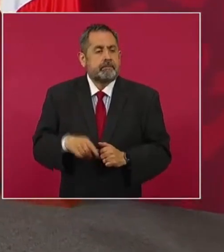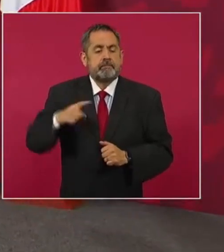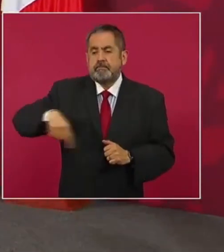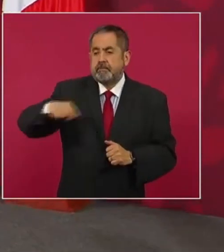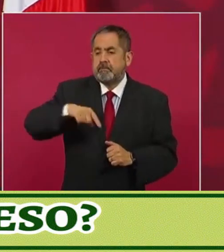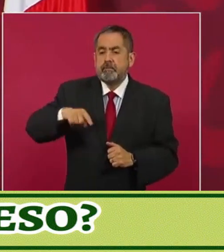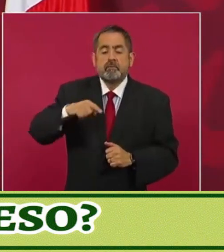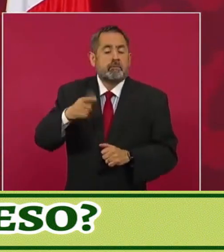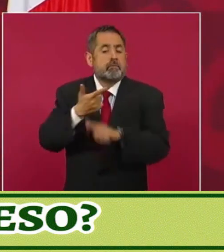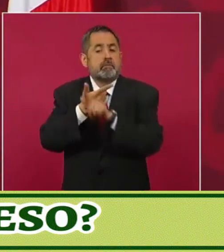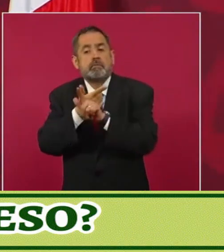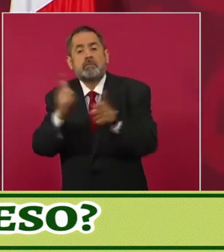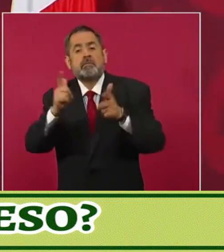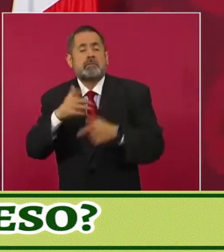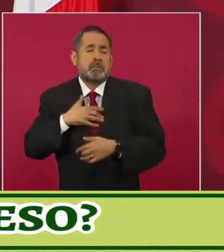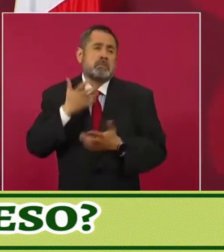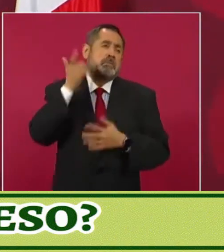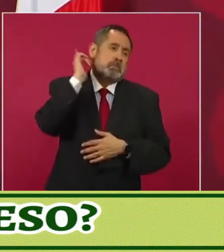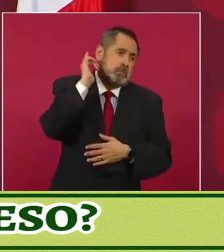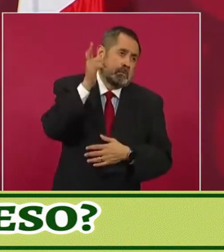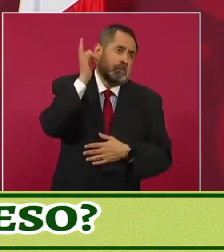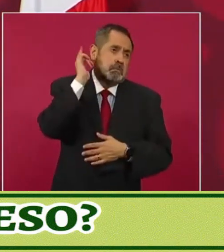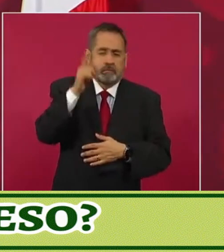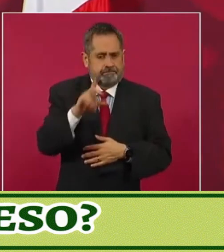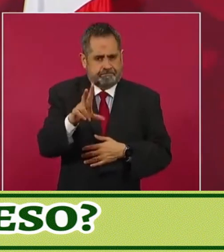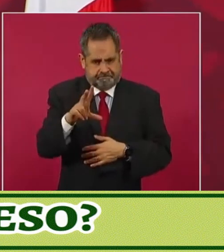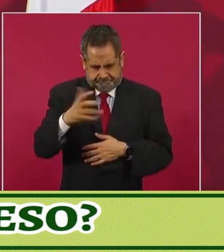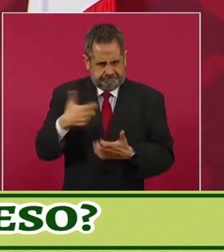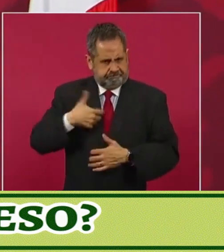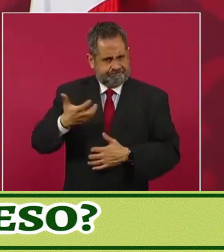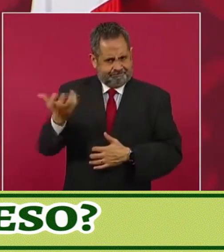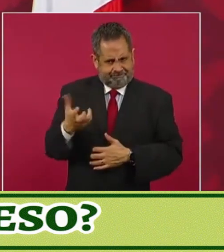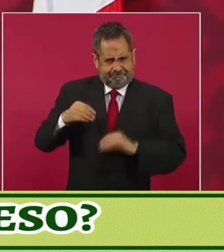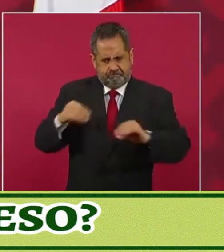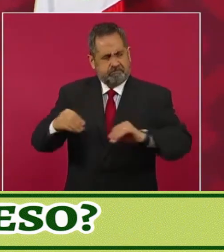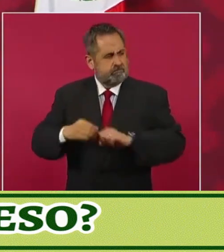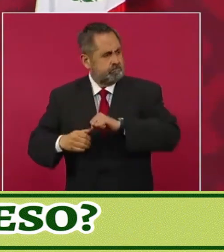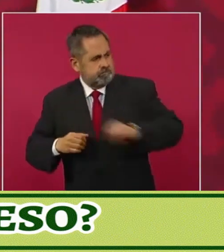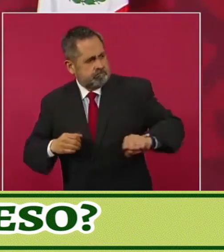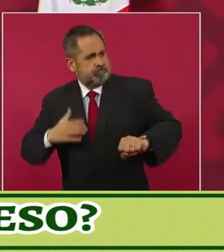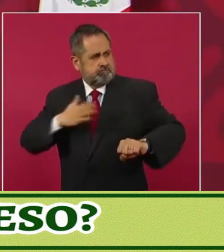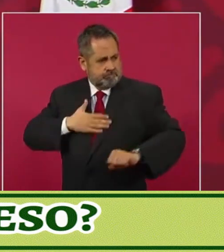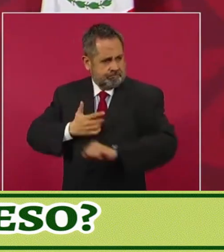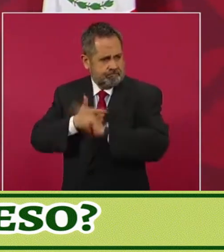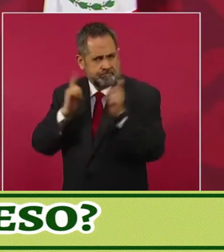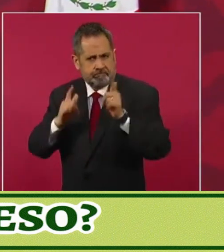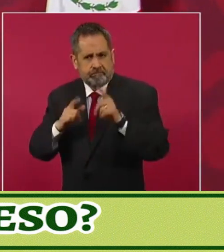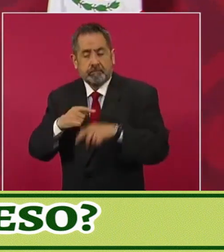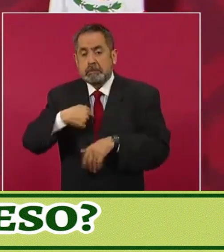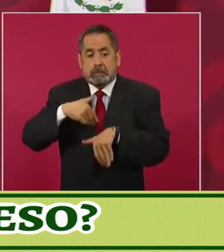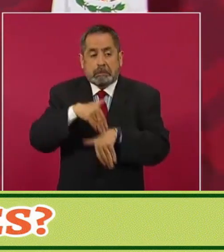No conquista, no hay que dejarse intimidar por nadie.